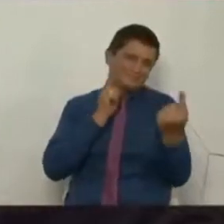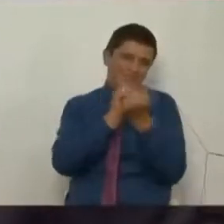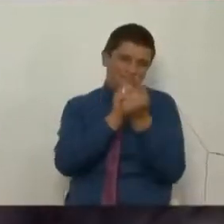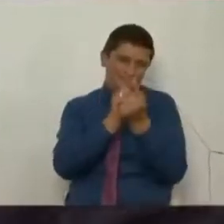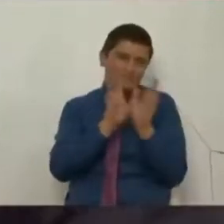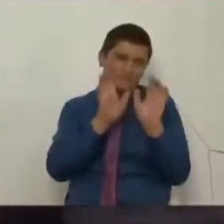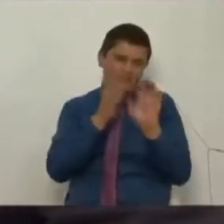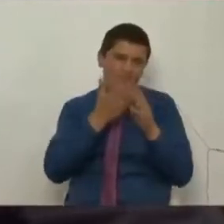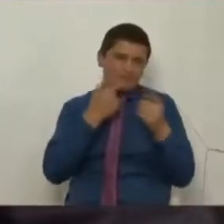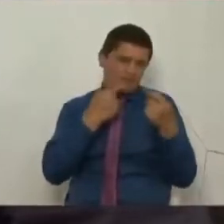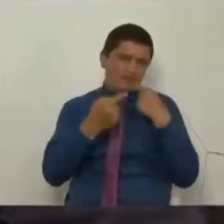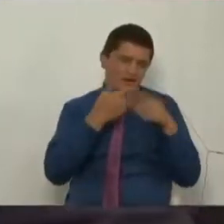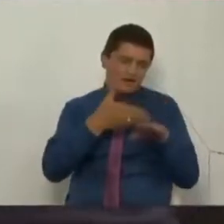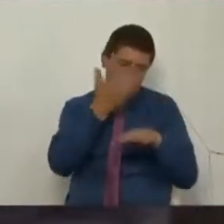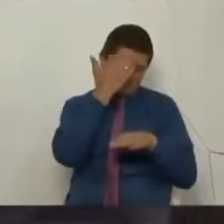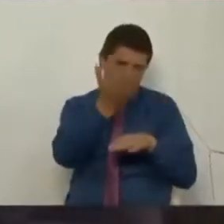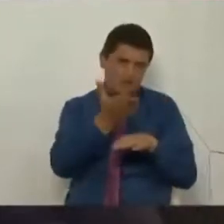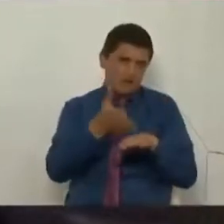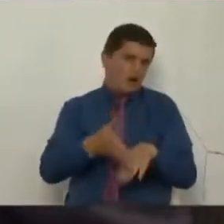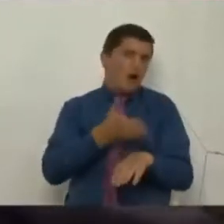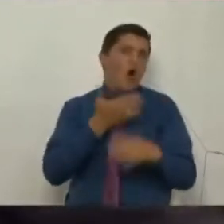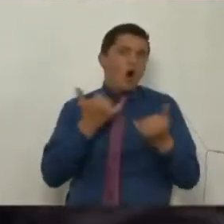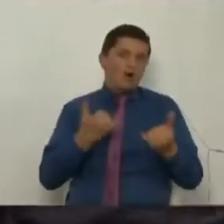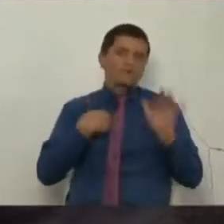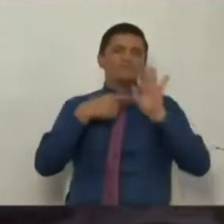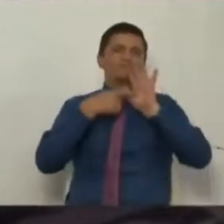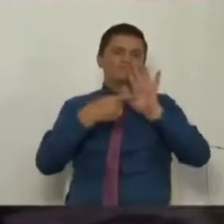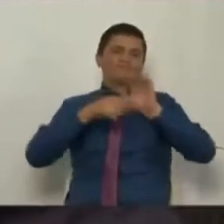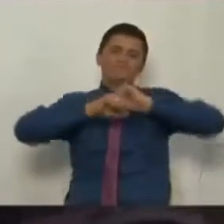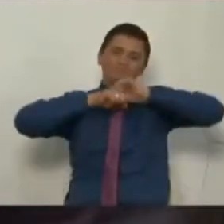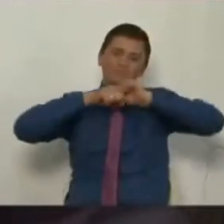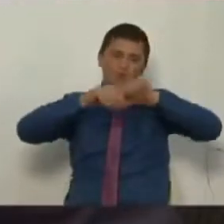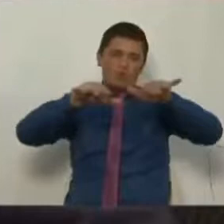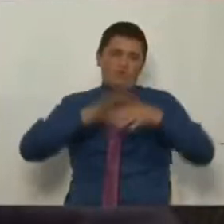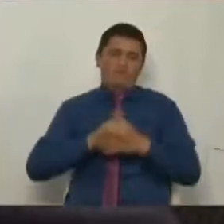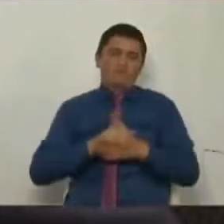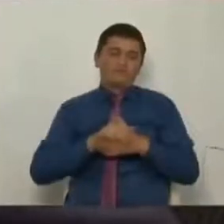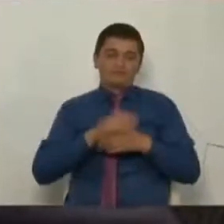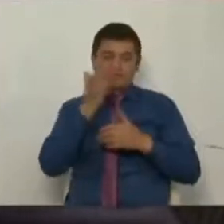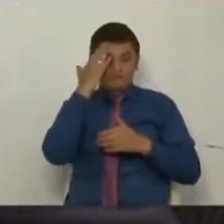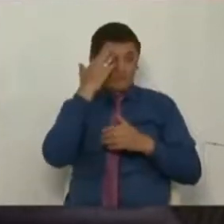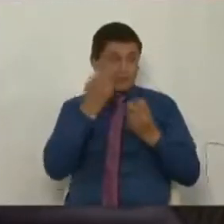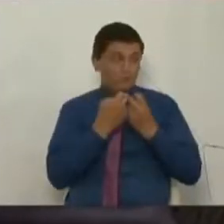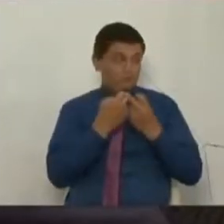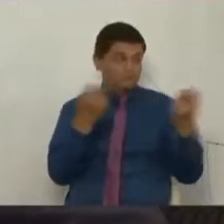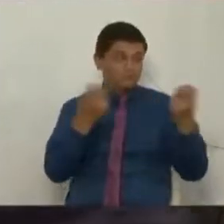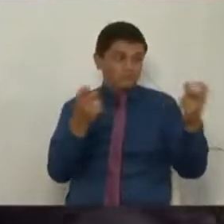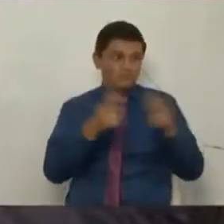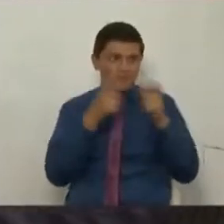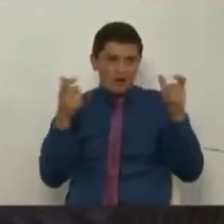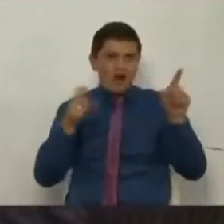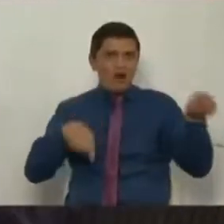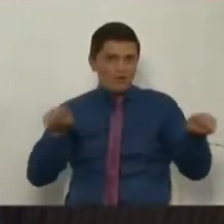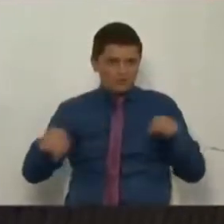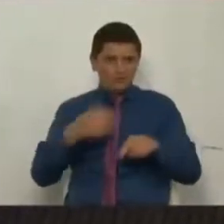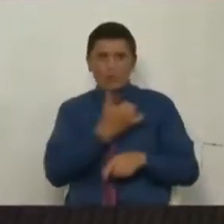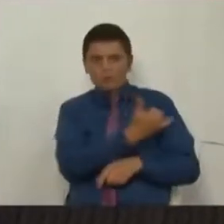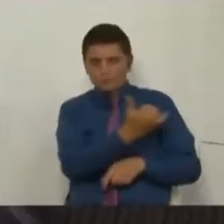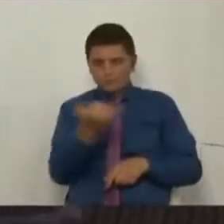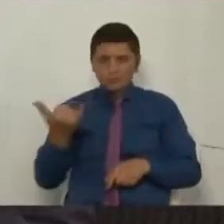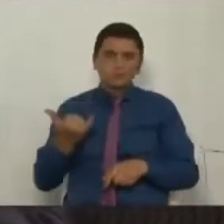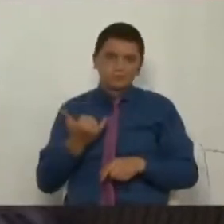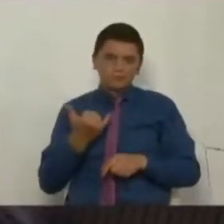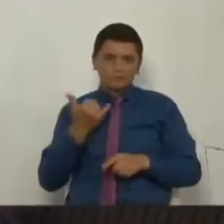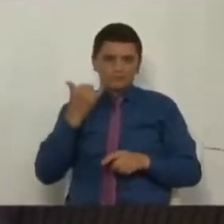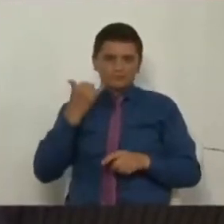públicamente. Muchos de los que estamos aquí sentados y no la jugamos por ese